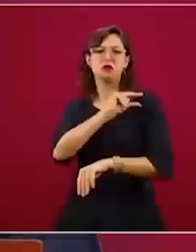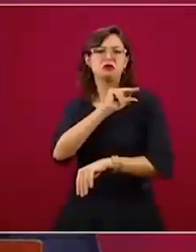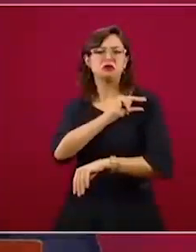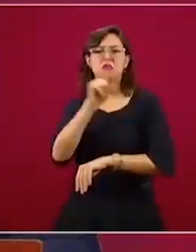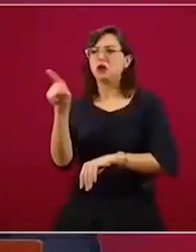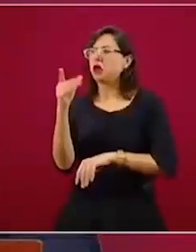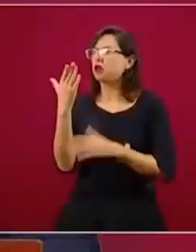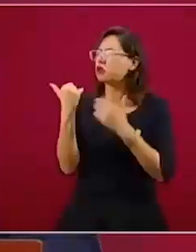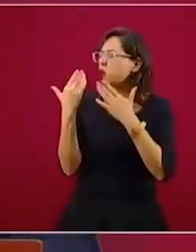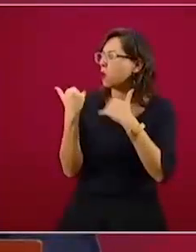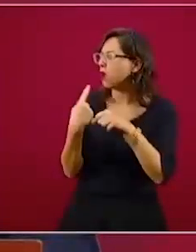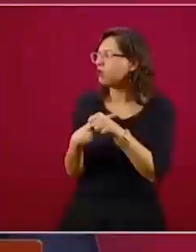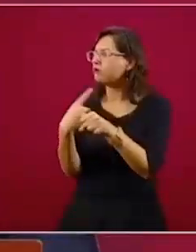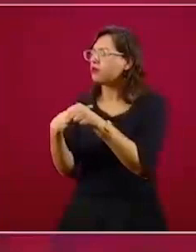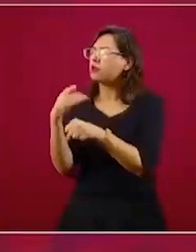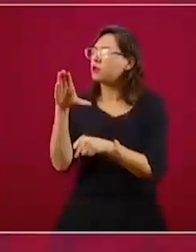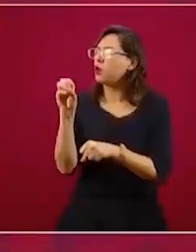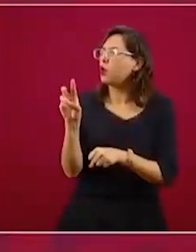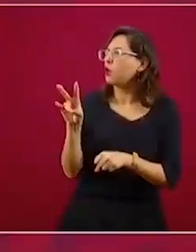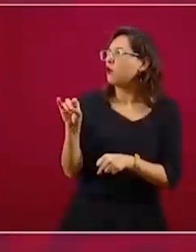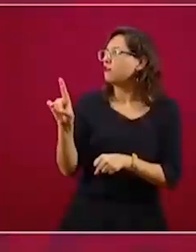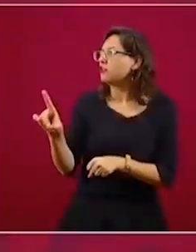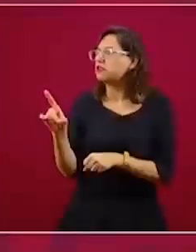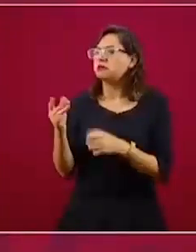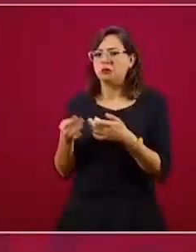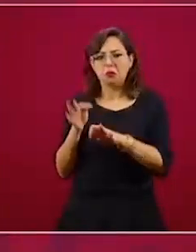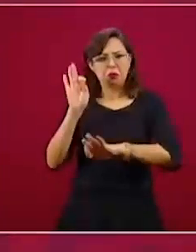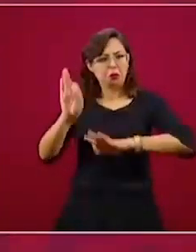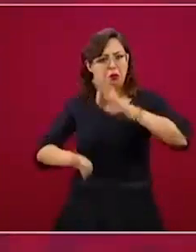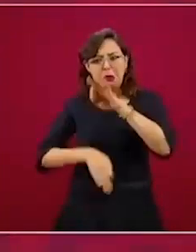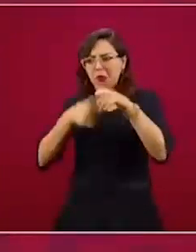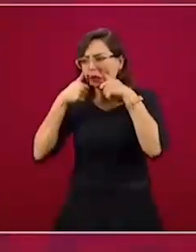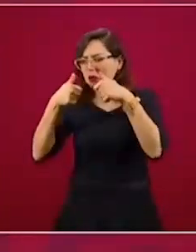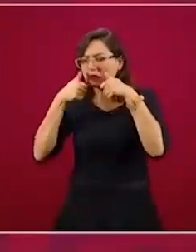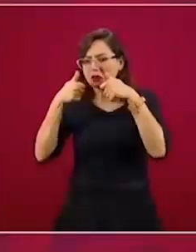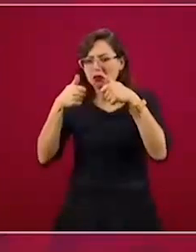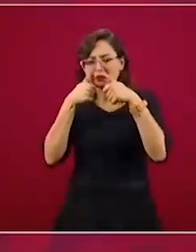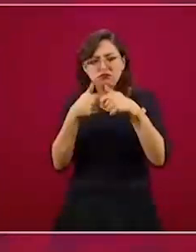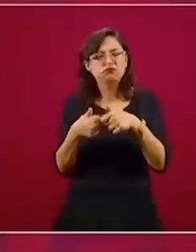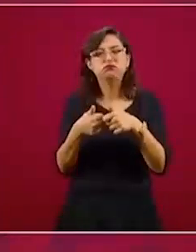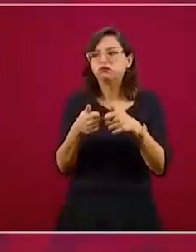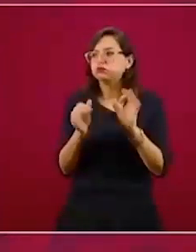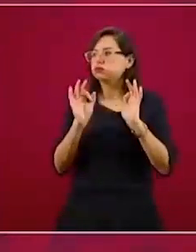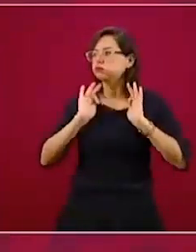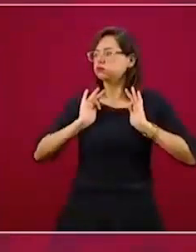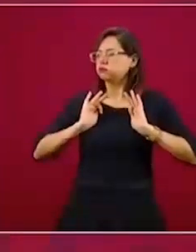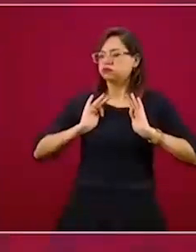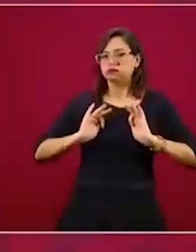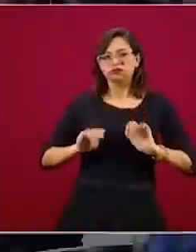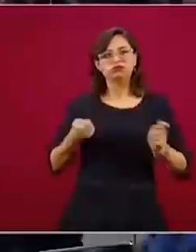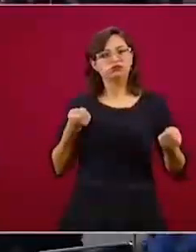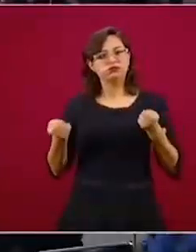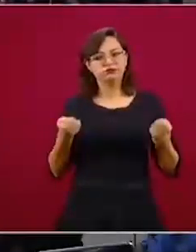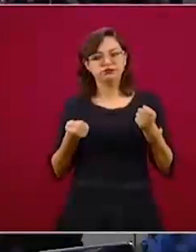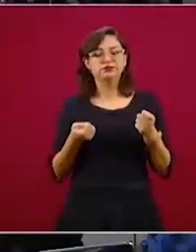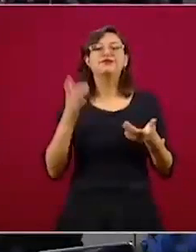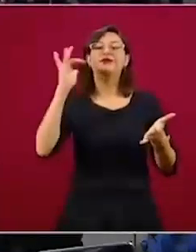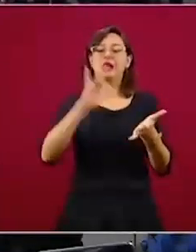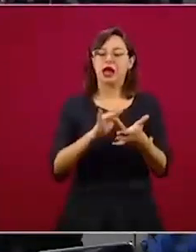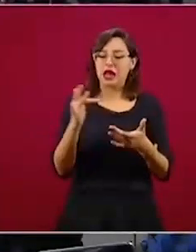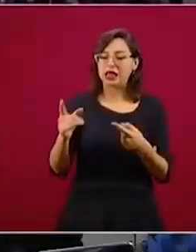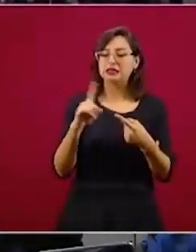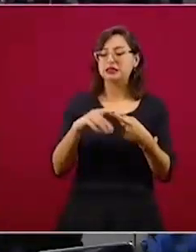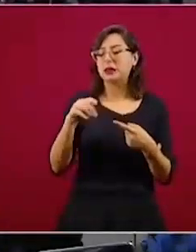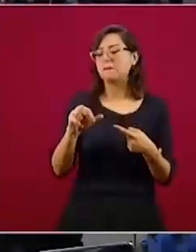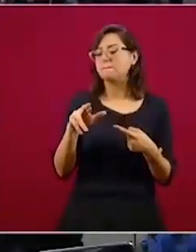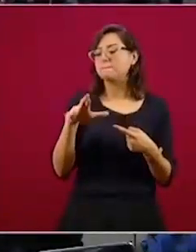realmente con la tranquilidad de estar todo bajo control. Entonces, creo que nos queda agradecerle sin duda a Mario González Ulloa, el trabajo hecho